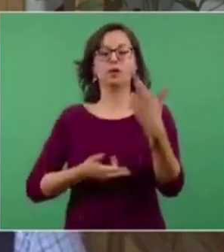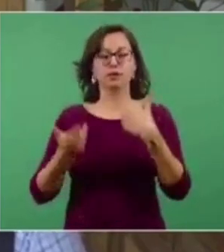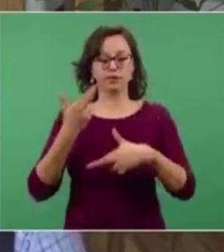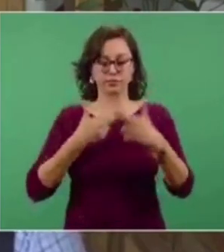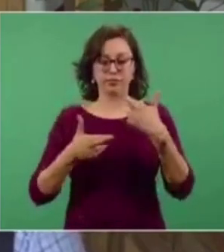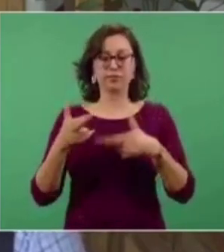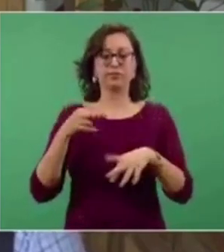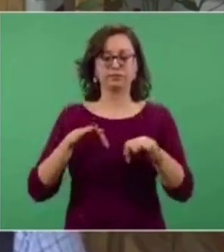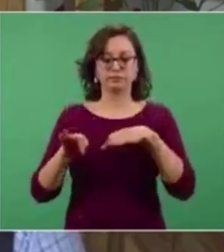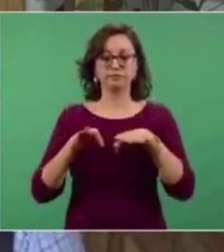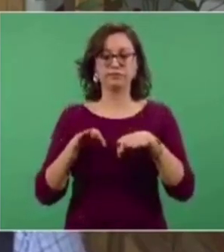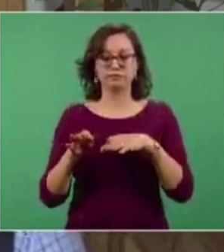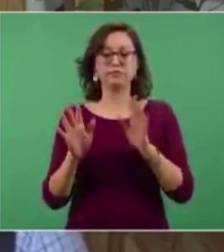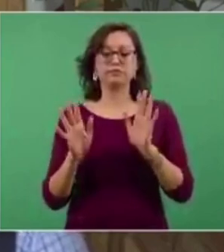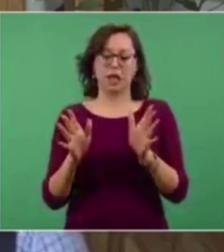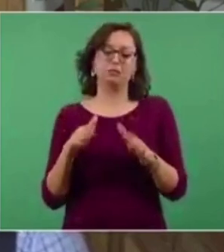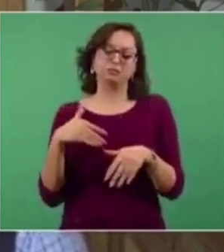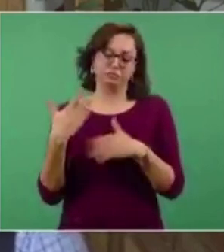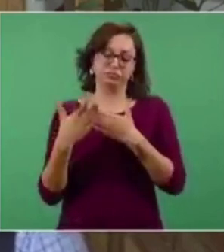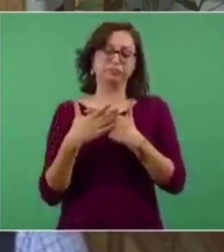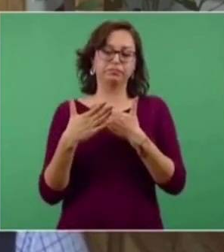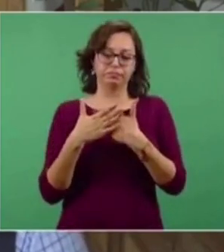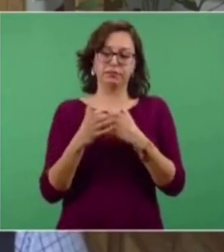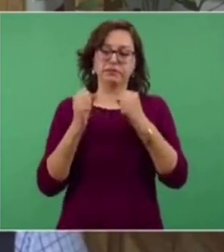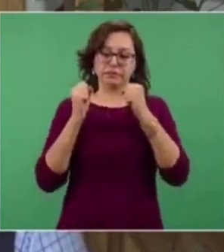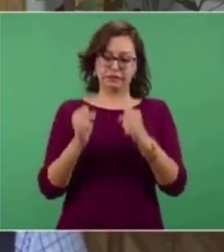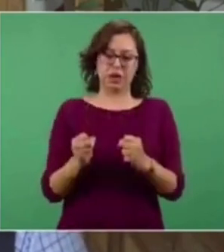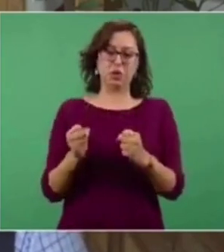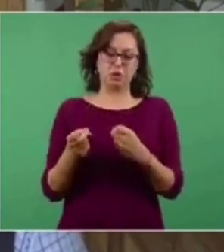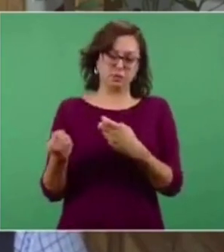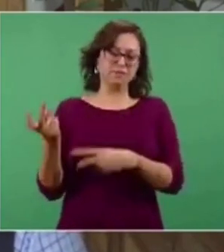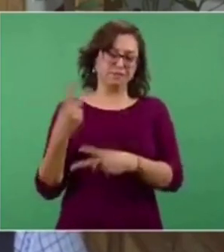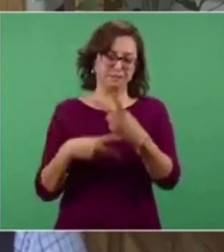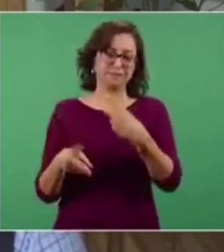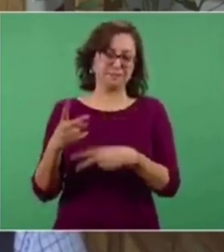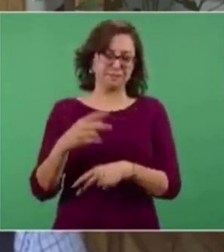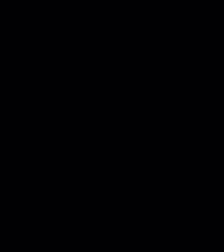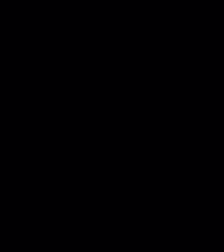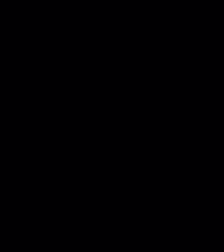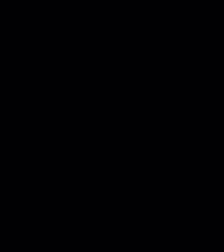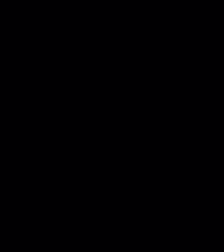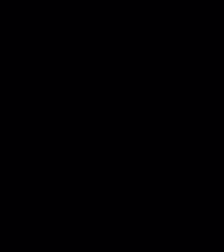él se estará entonces integrando de seguro en siguientes días a sus actividades.